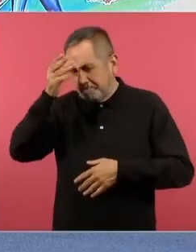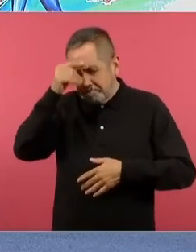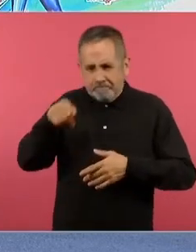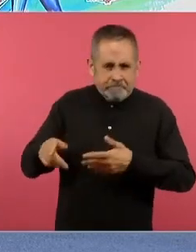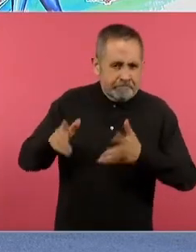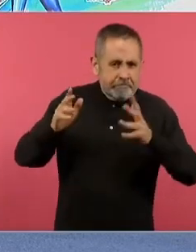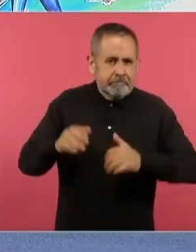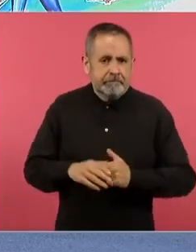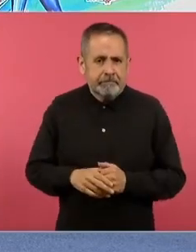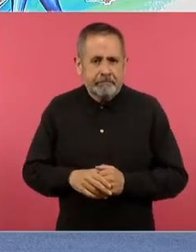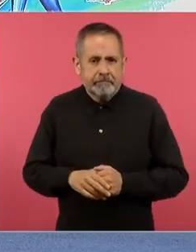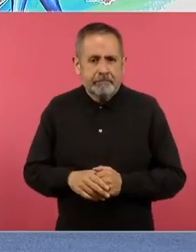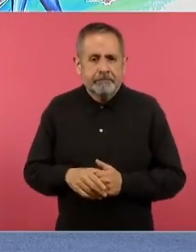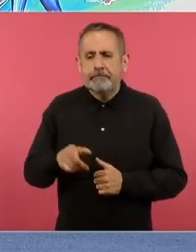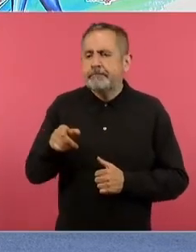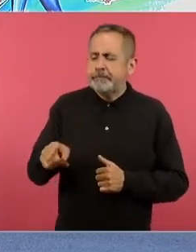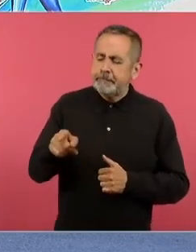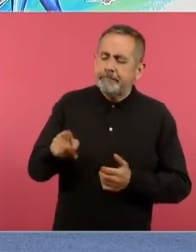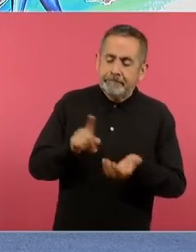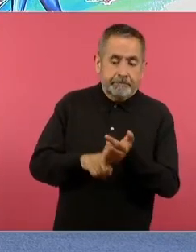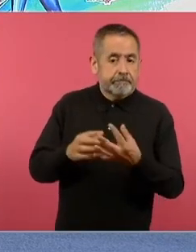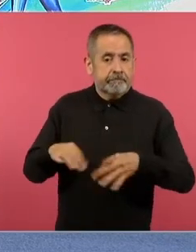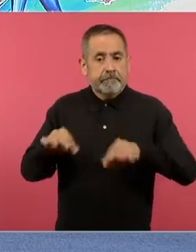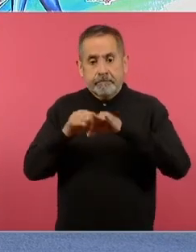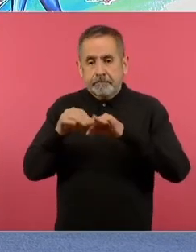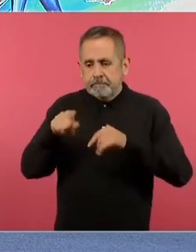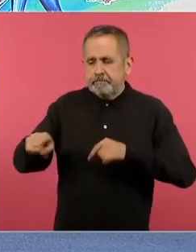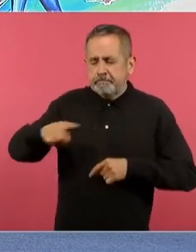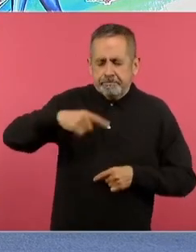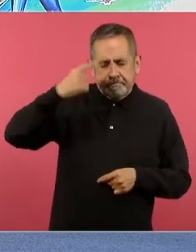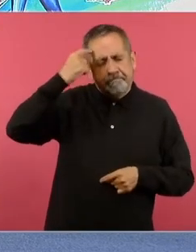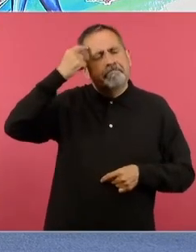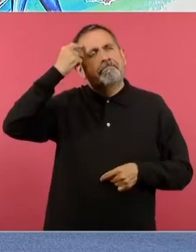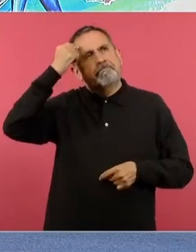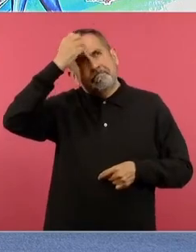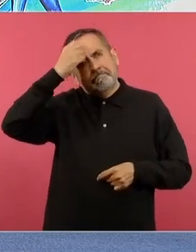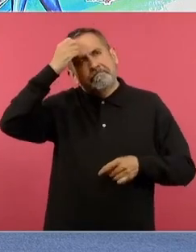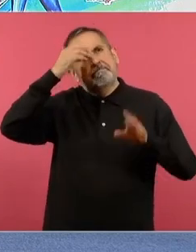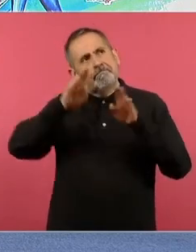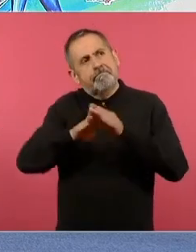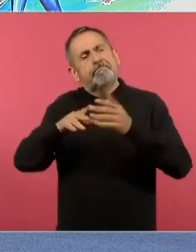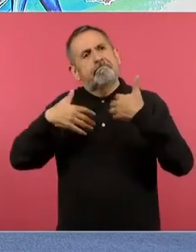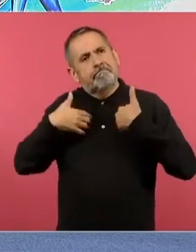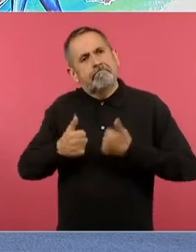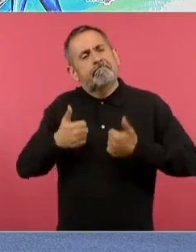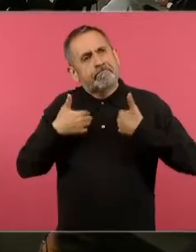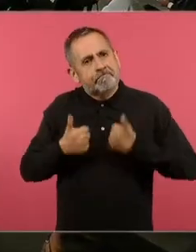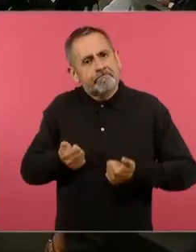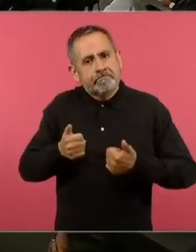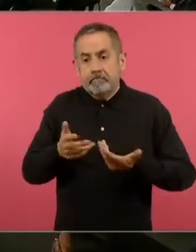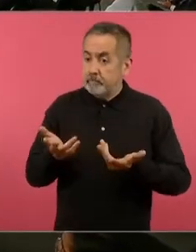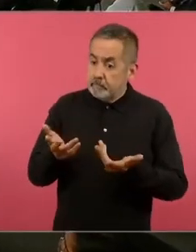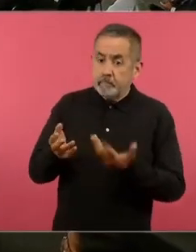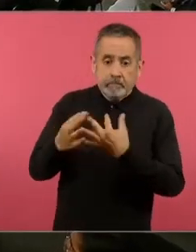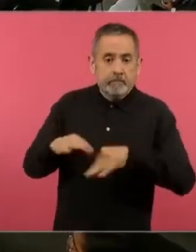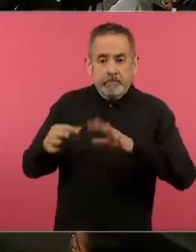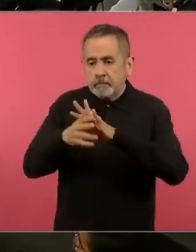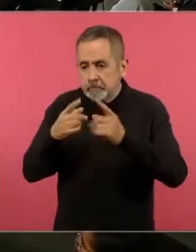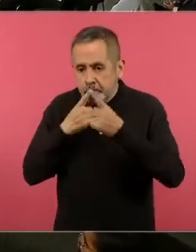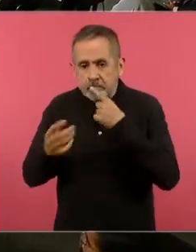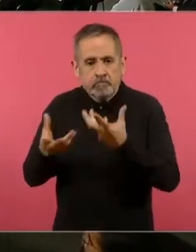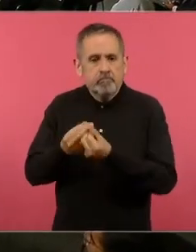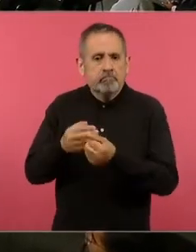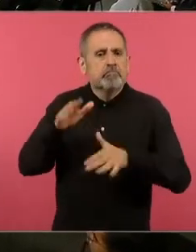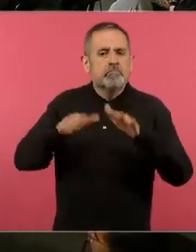no sé ese momento importante de reflexionar en torno a que de pronto hay veces creemos que aquellos